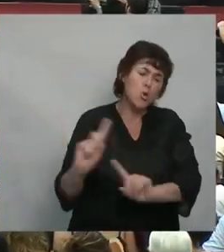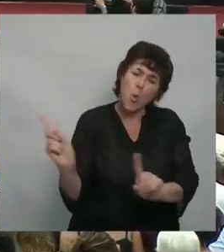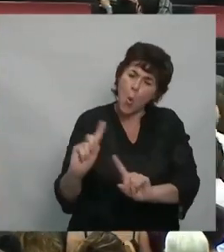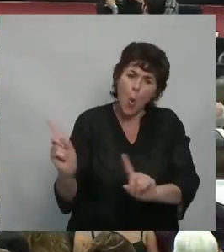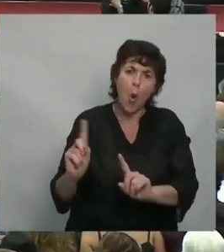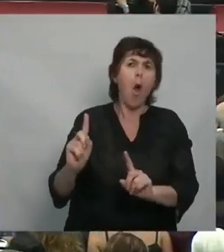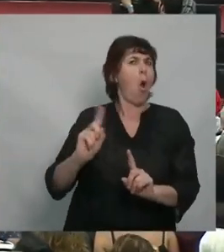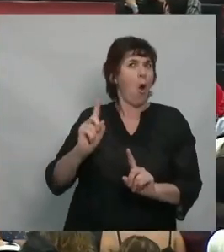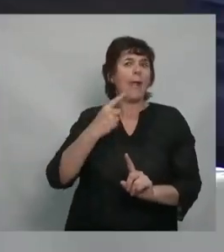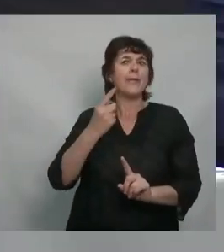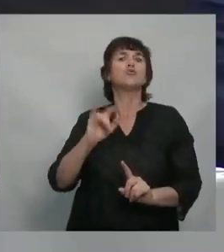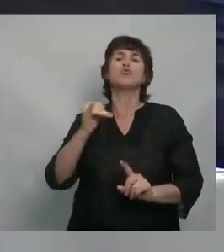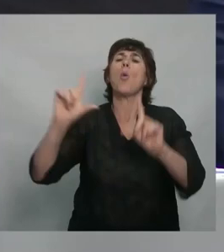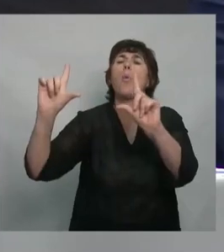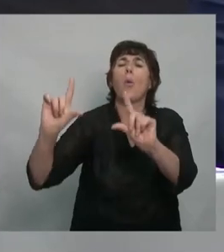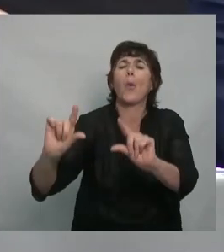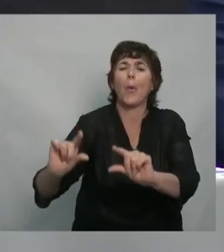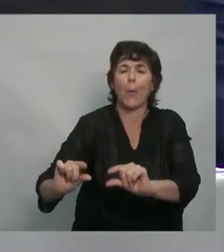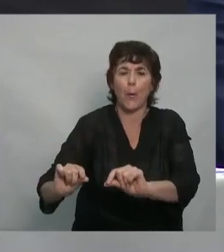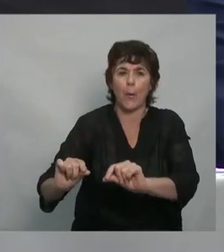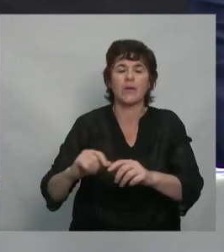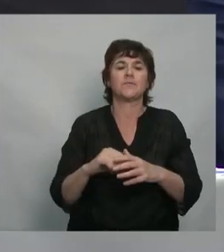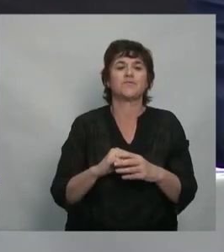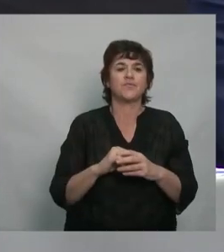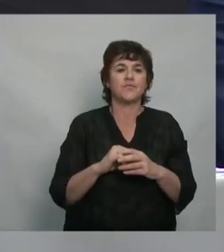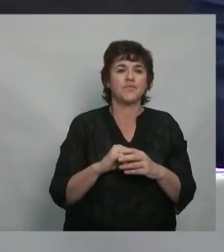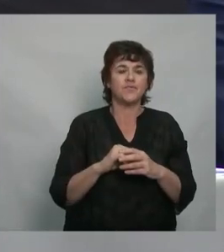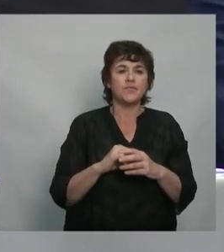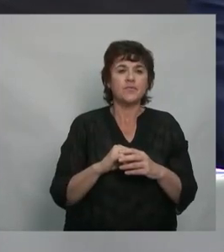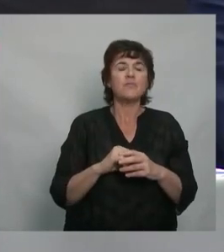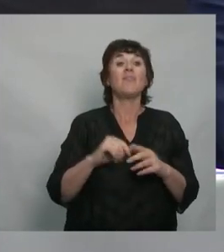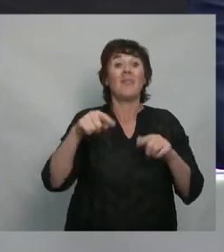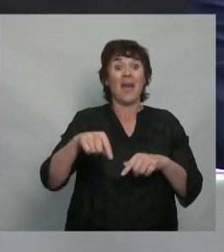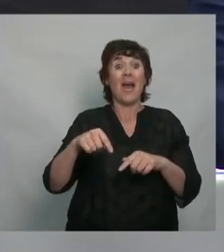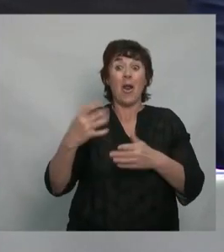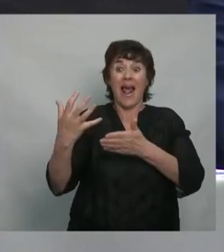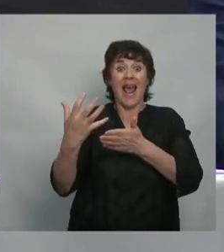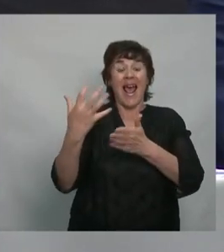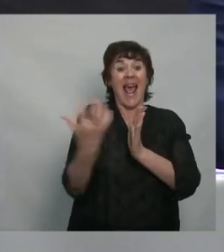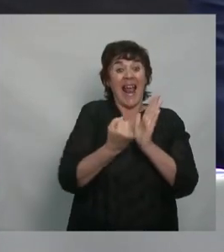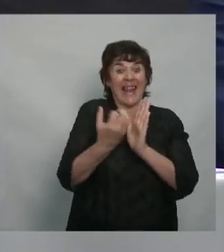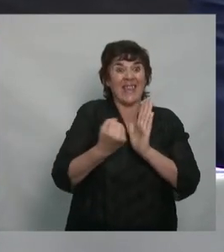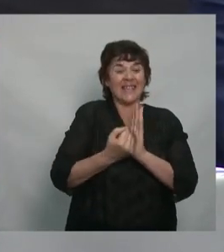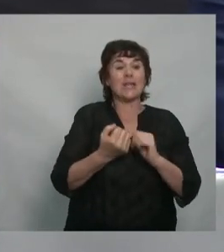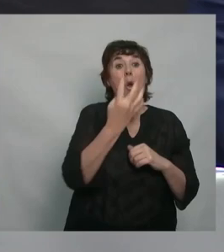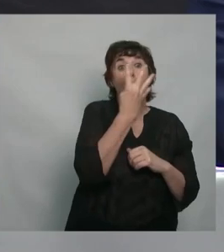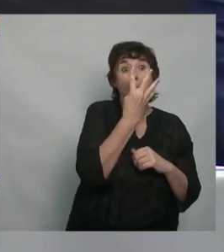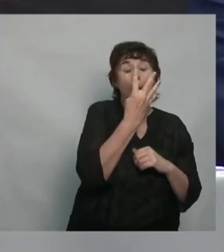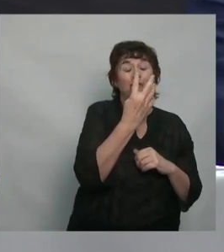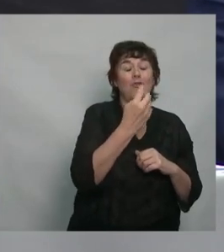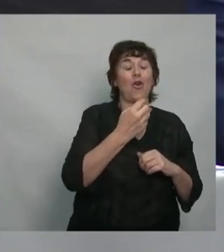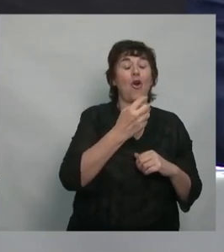se iba a disminuir. Un dato, con la reposición de las retenciones y los 4 pesos por dólar, hoy